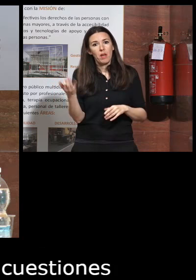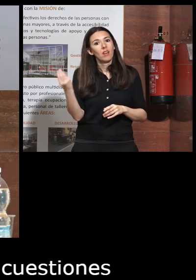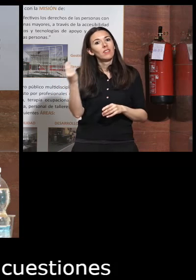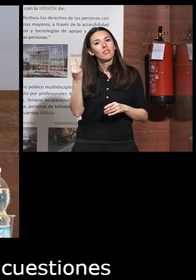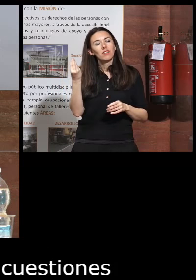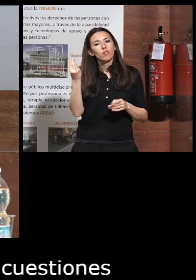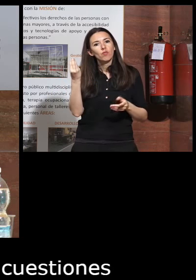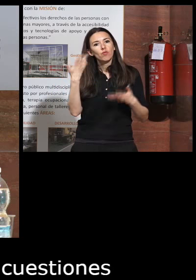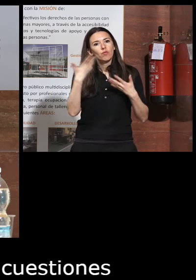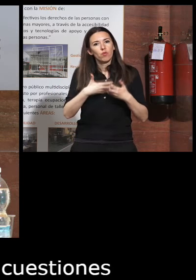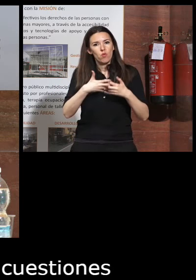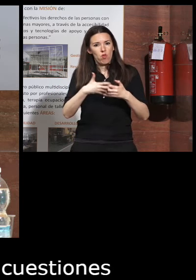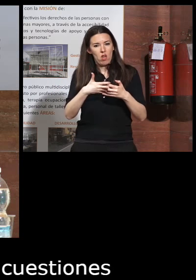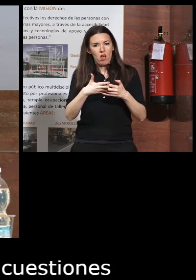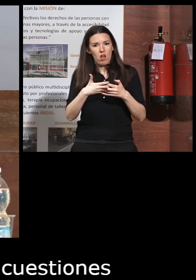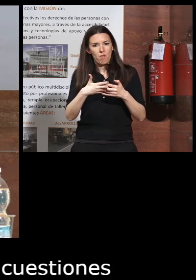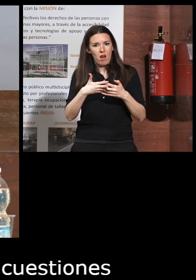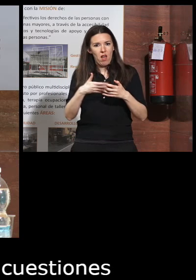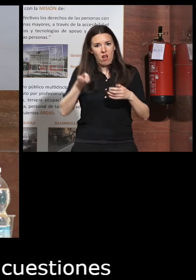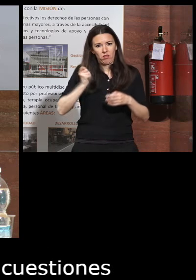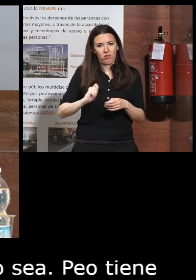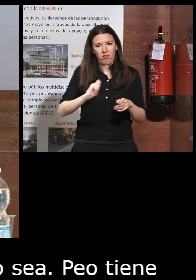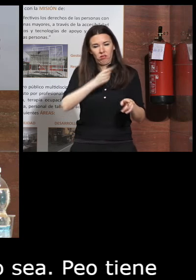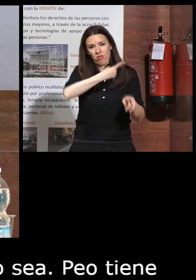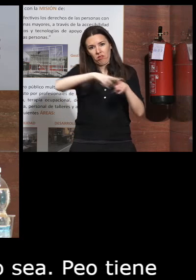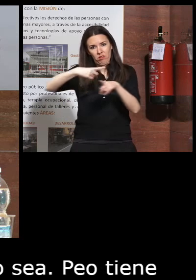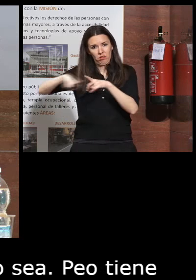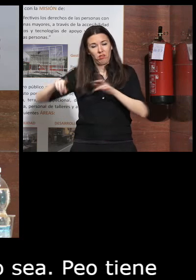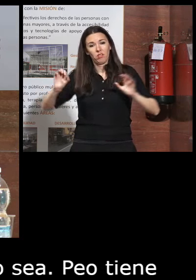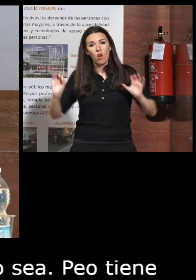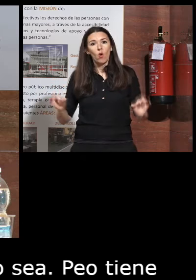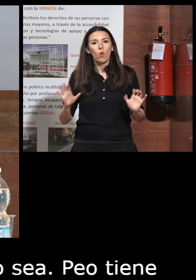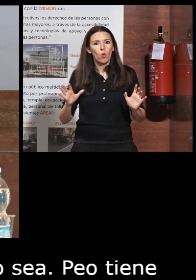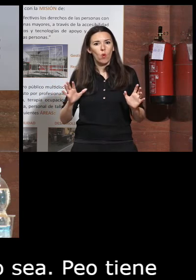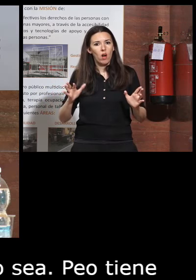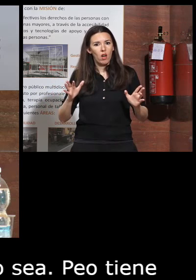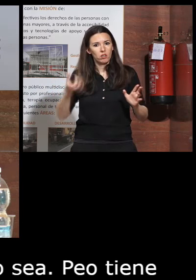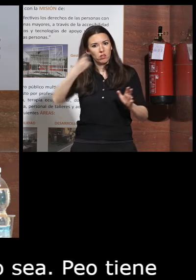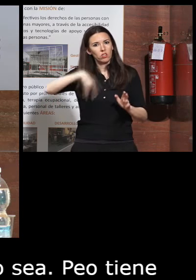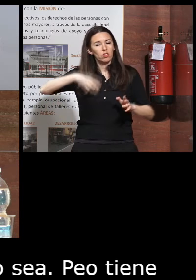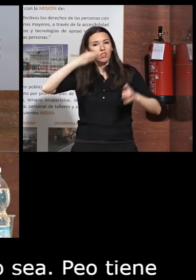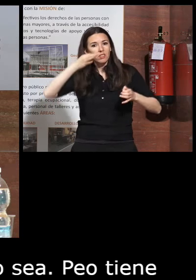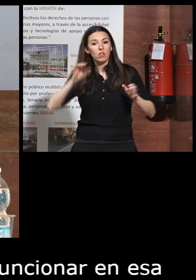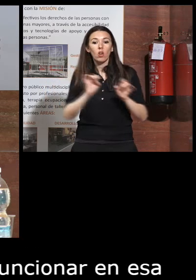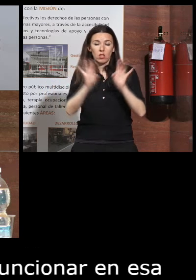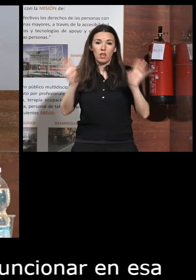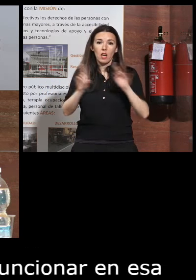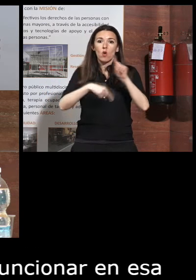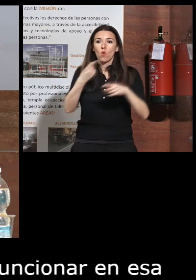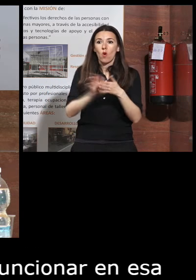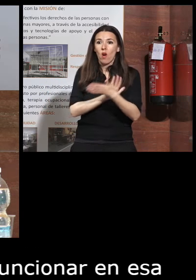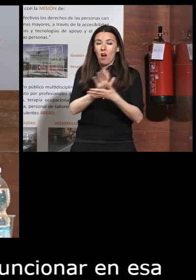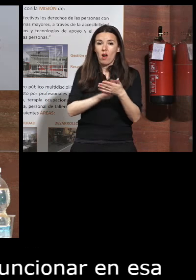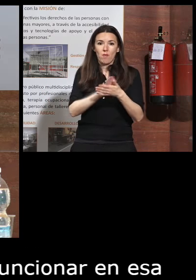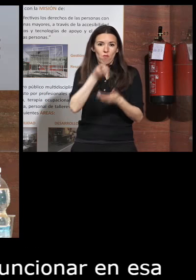funcionar en esa interdisciplinaridad que estamos hoy como muy materializando o sea que por supuesto luego hablamos